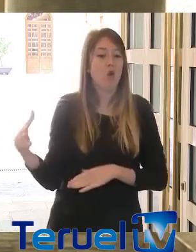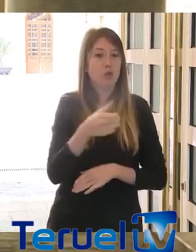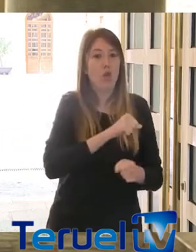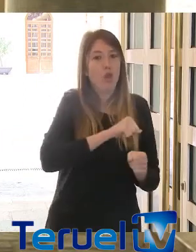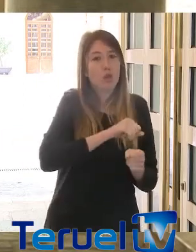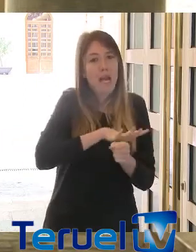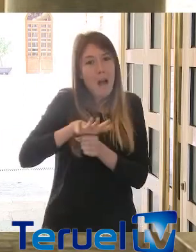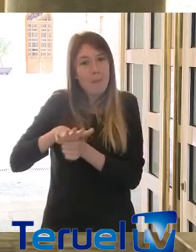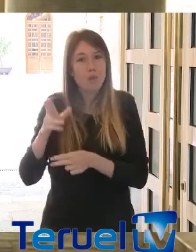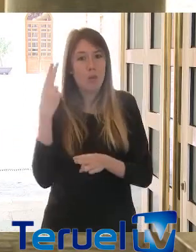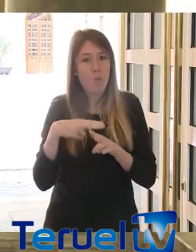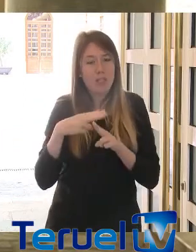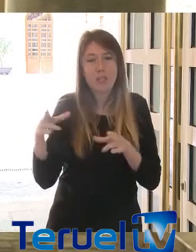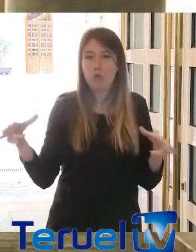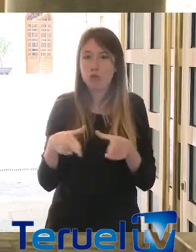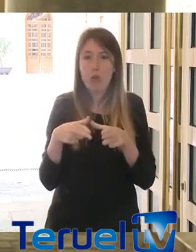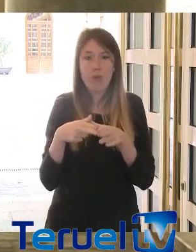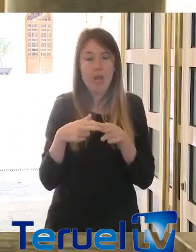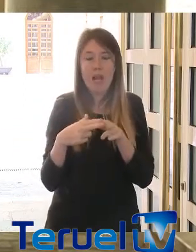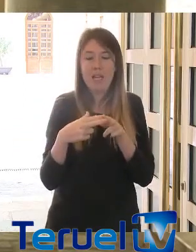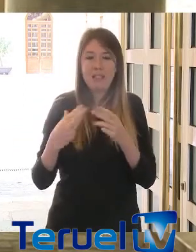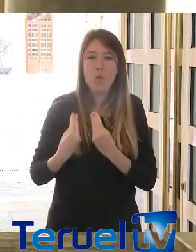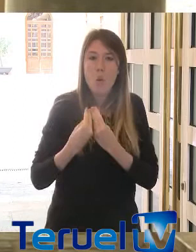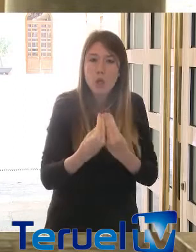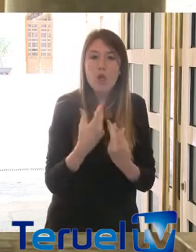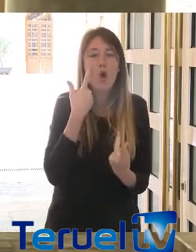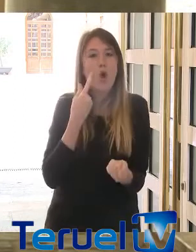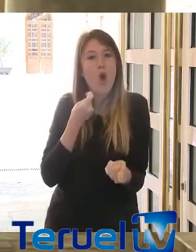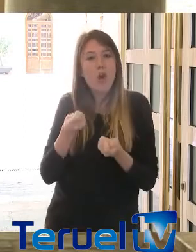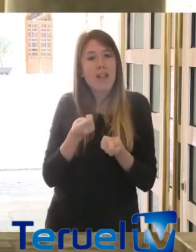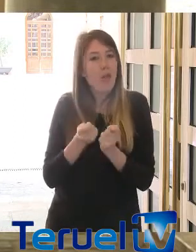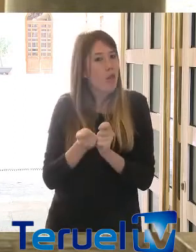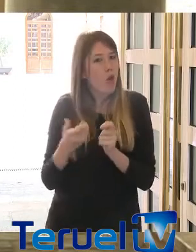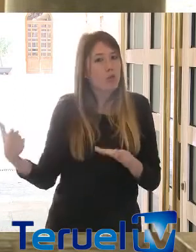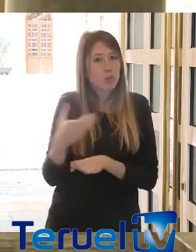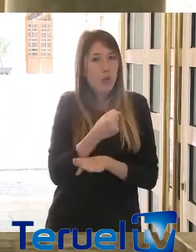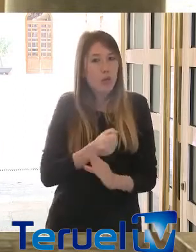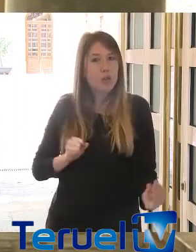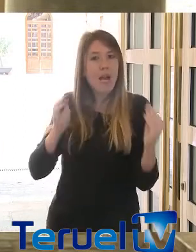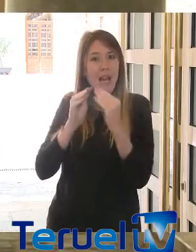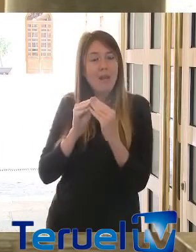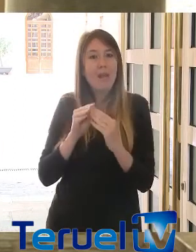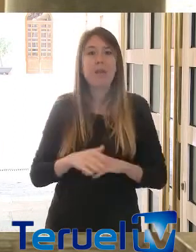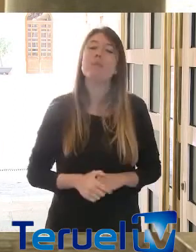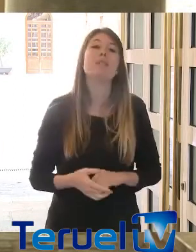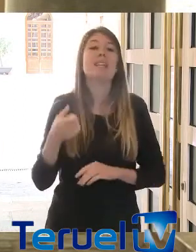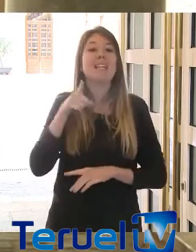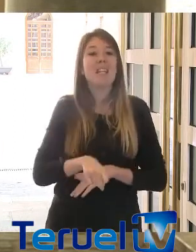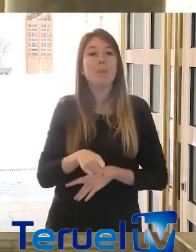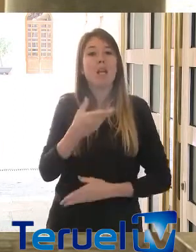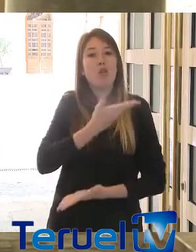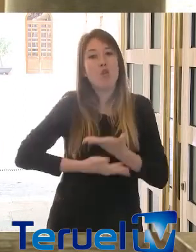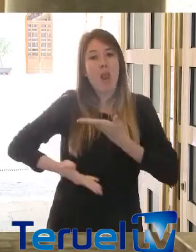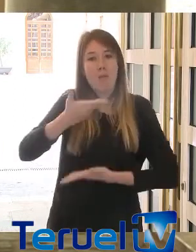políticos y sociales, la coordinación entre todos y, desde luego, la cooperación.